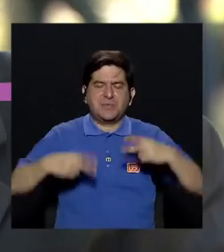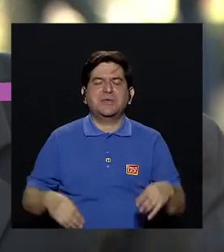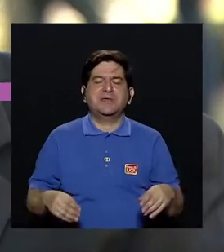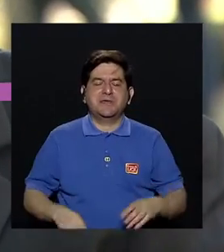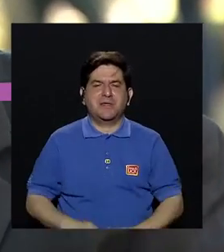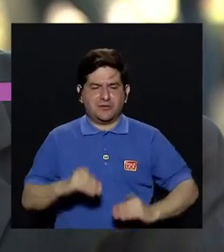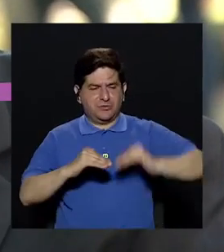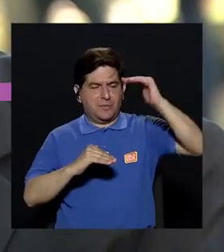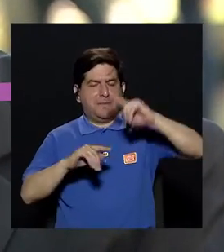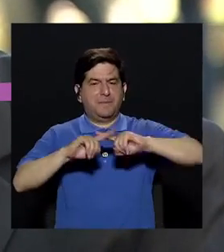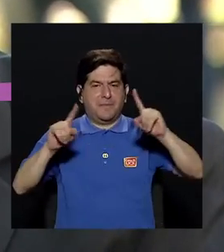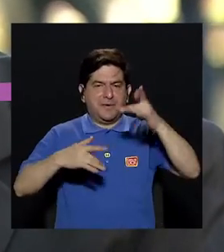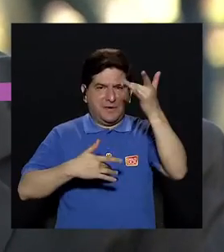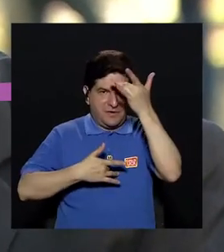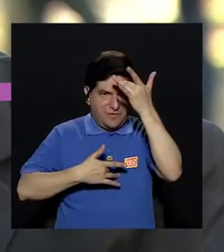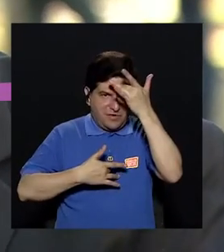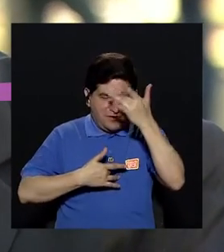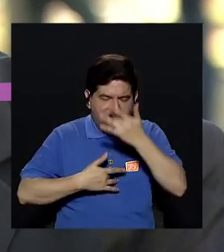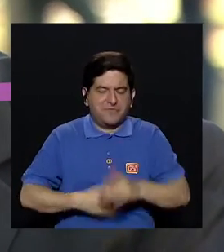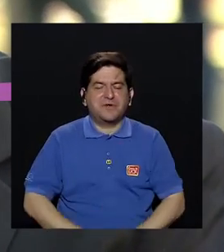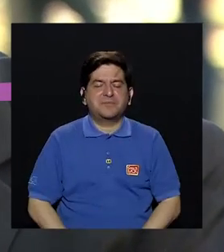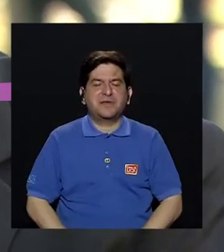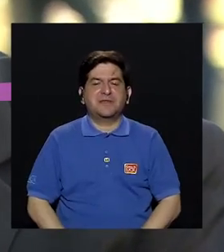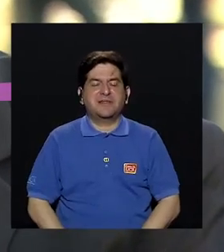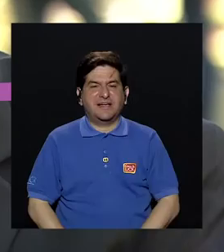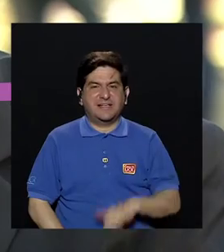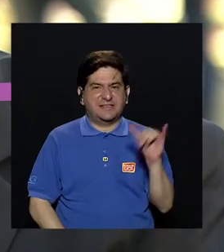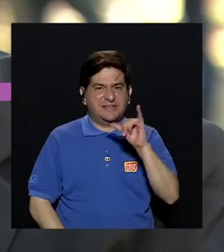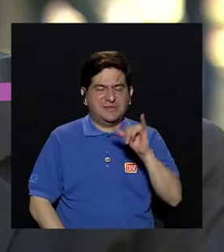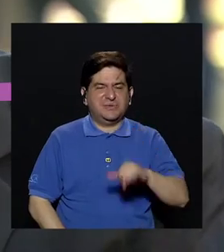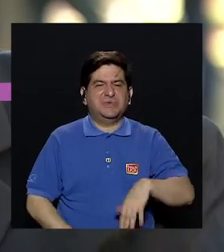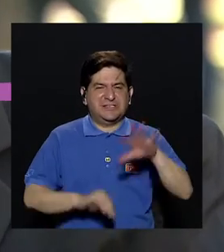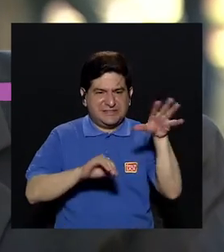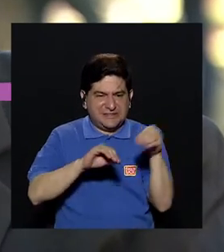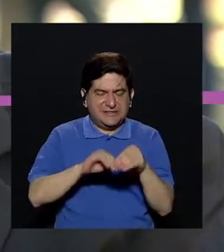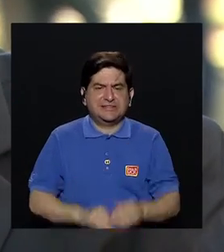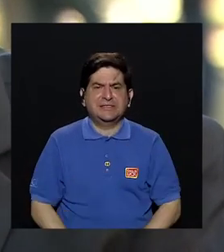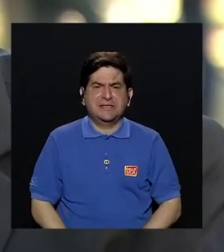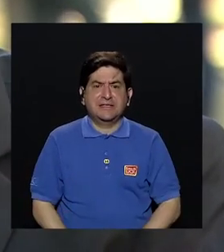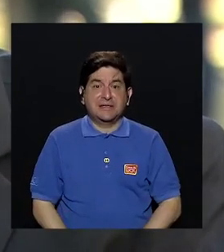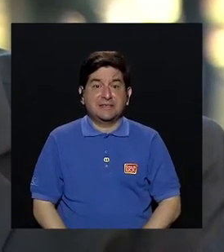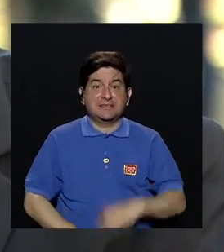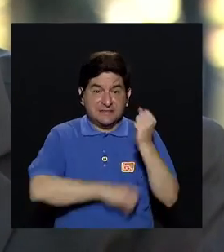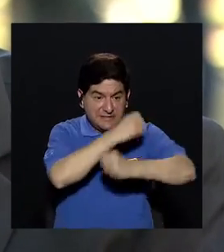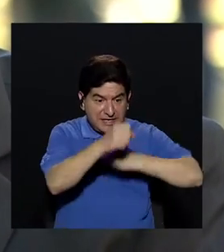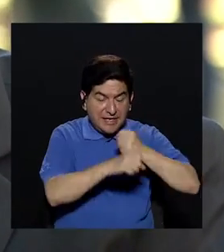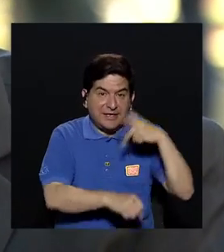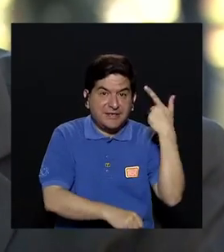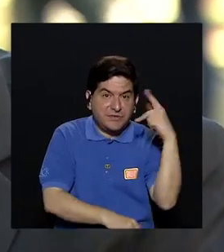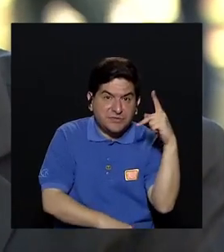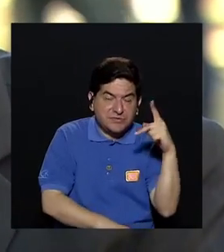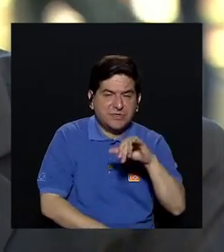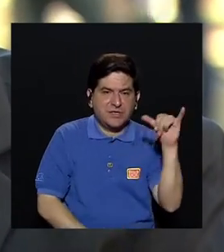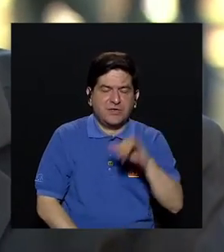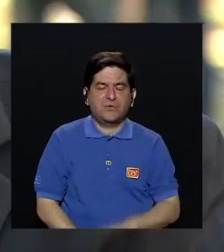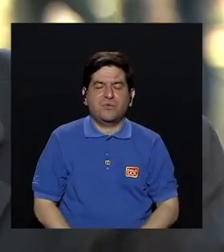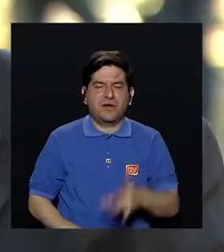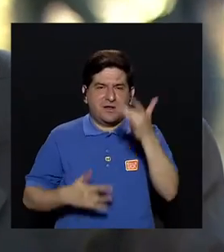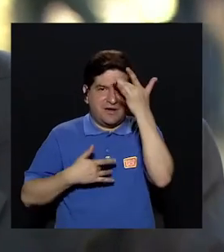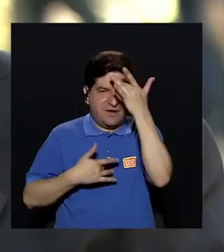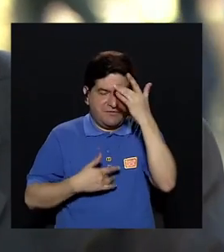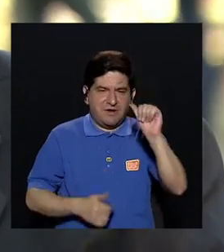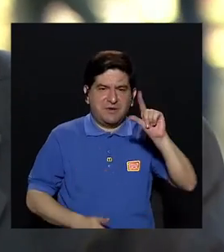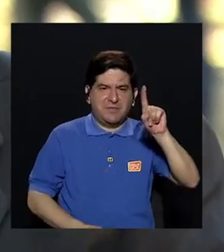más. Entonces, si la edad es un factor de riesgo para casi todo, entonces la enfermedad de Alzheimer